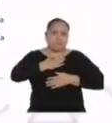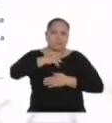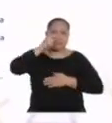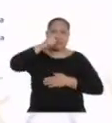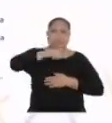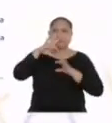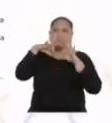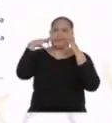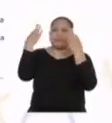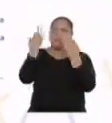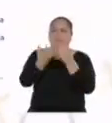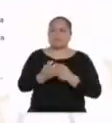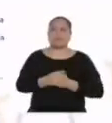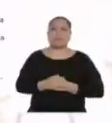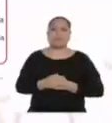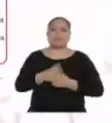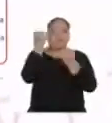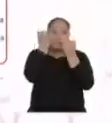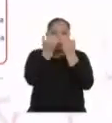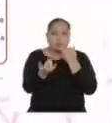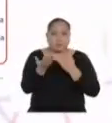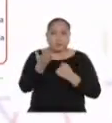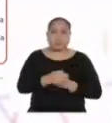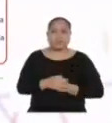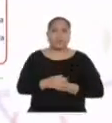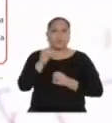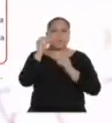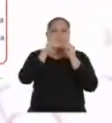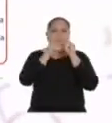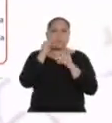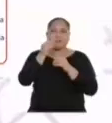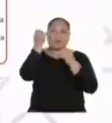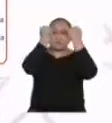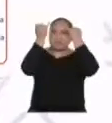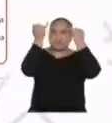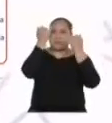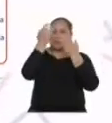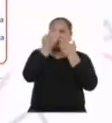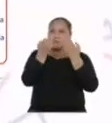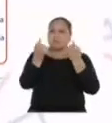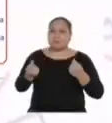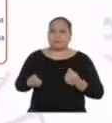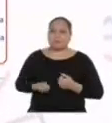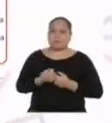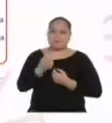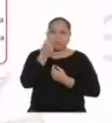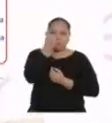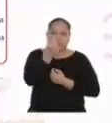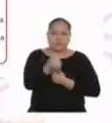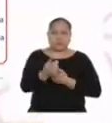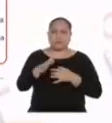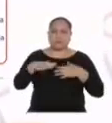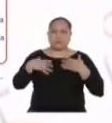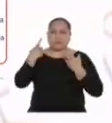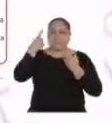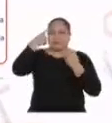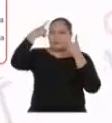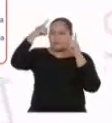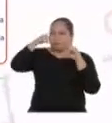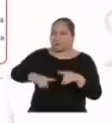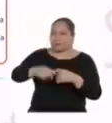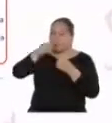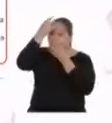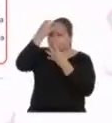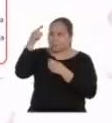necesidades en familia. Finalmente, propusimos alternativas económicas y financieras para la toma de decisiones